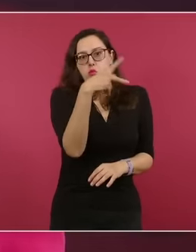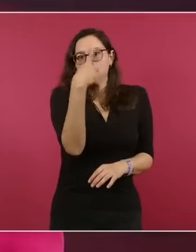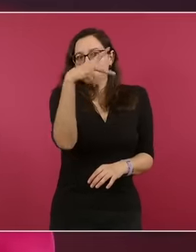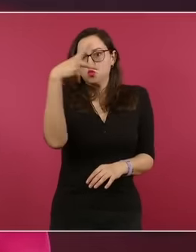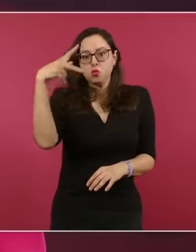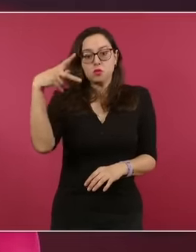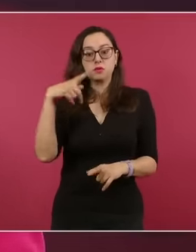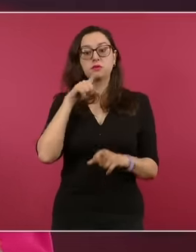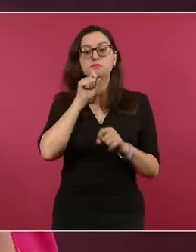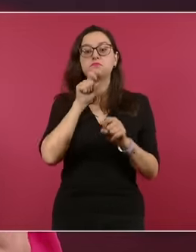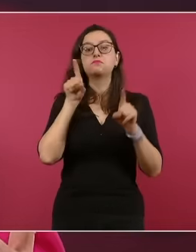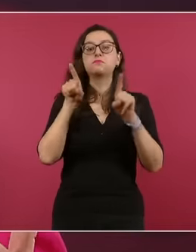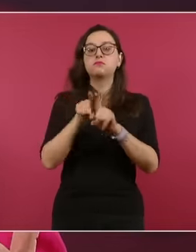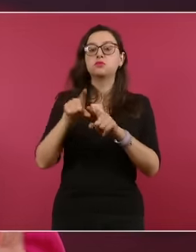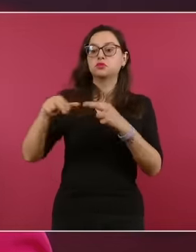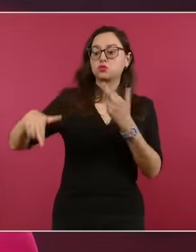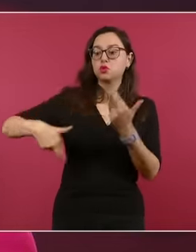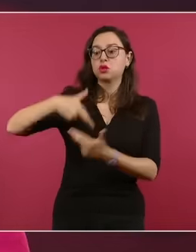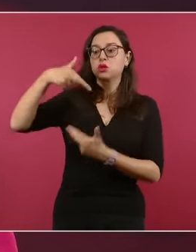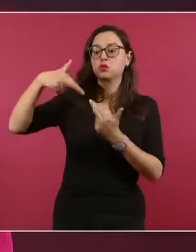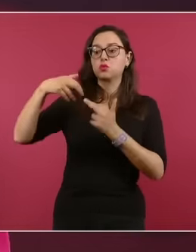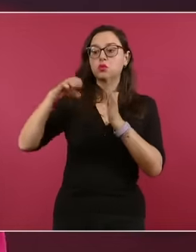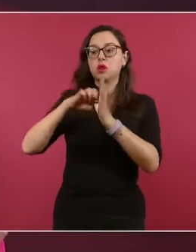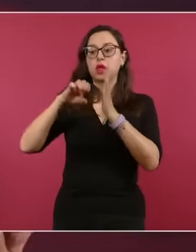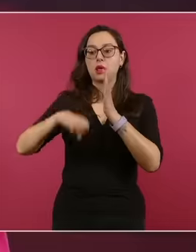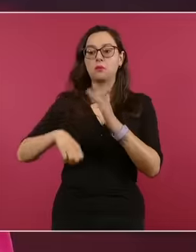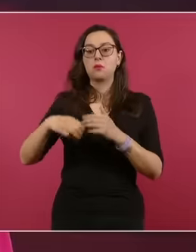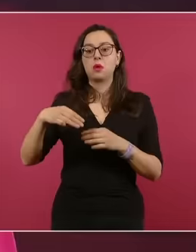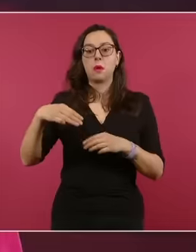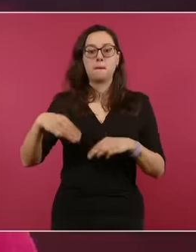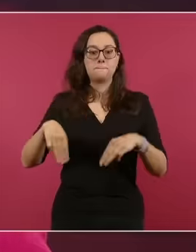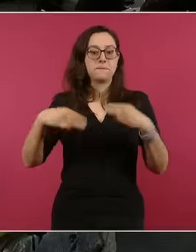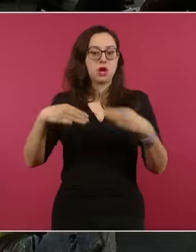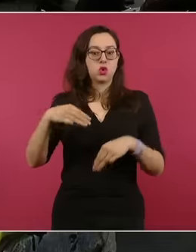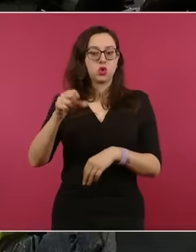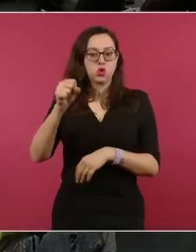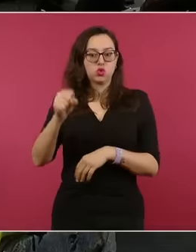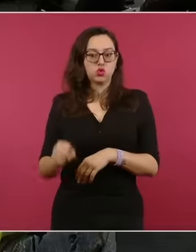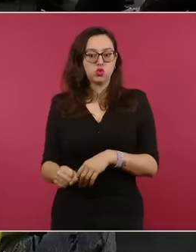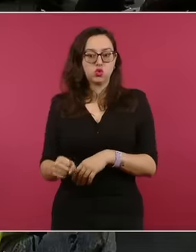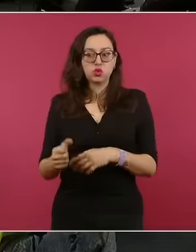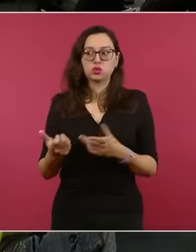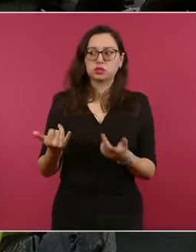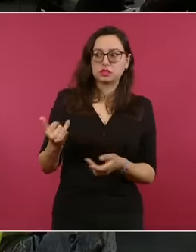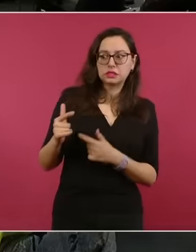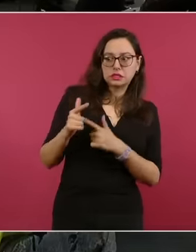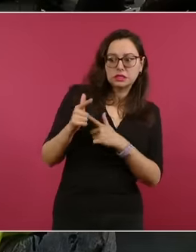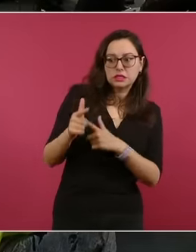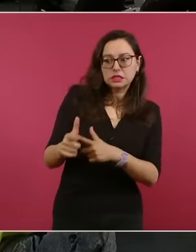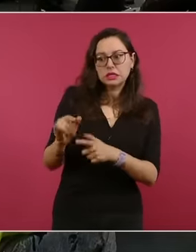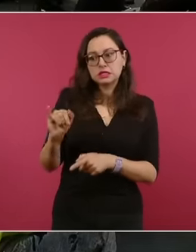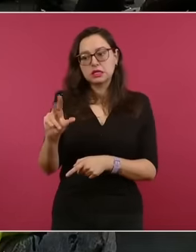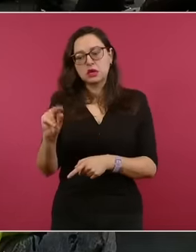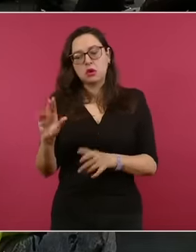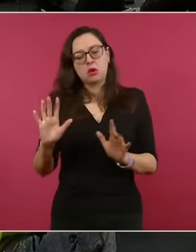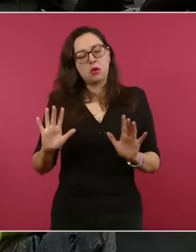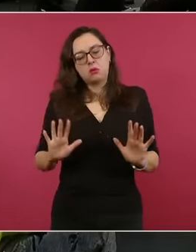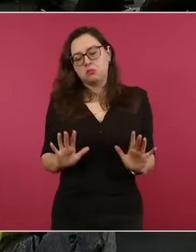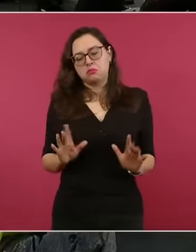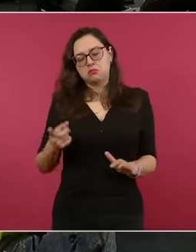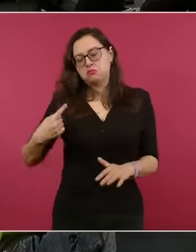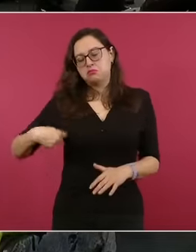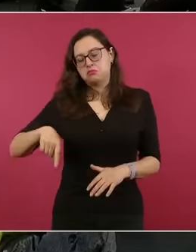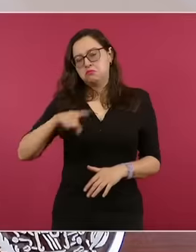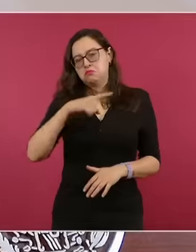mecanismos regionales, como Mercosur, por ejemplo, o en fin. Lo que sí vamos a hacer el próximo… esta semana,